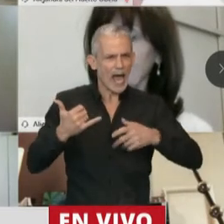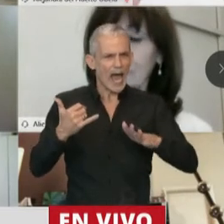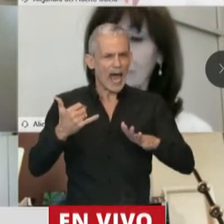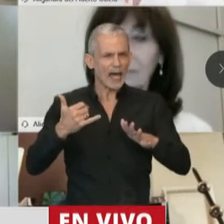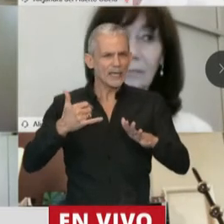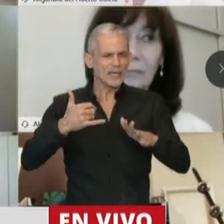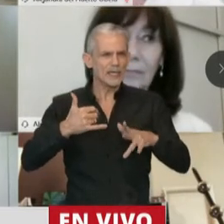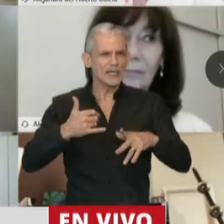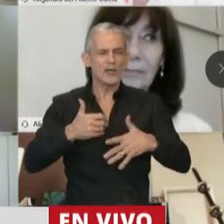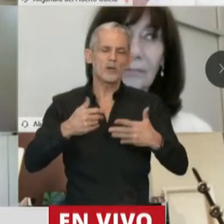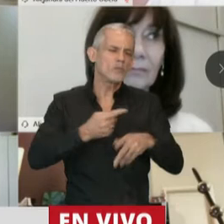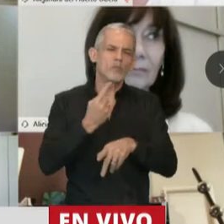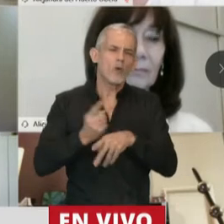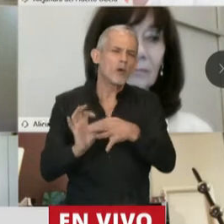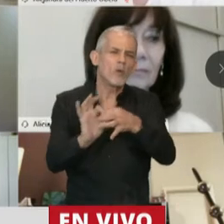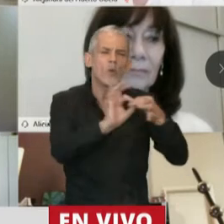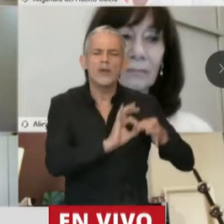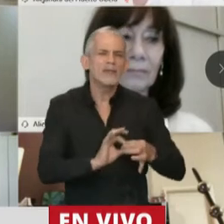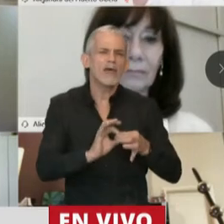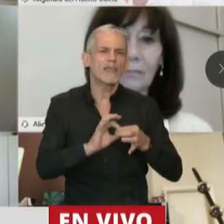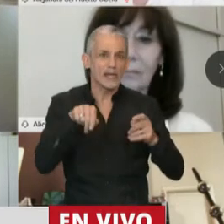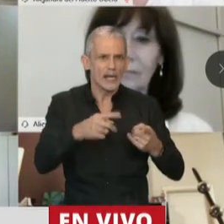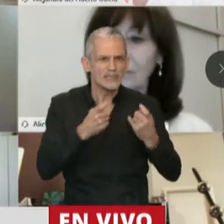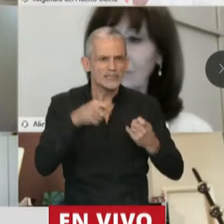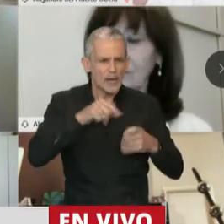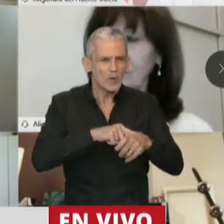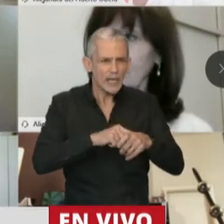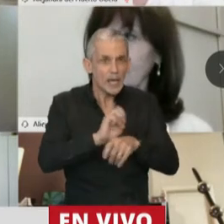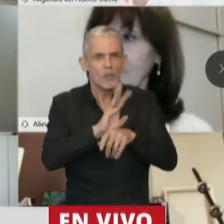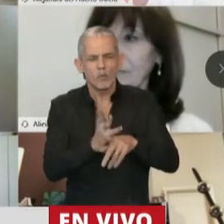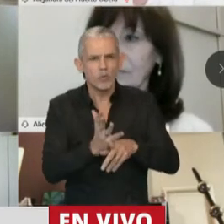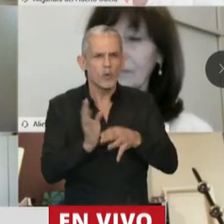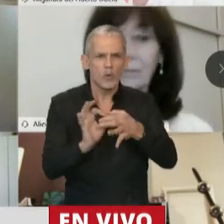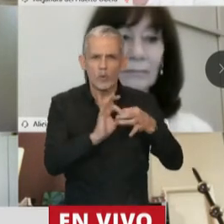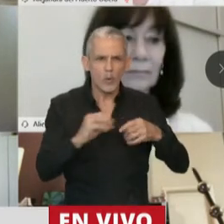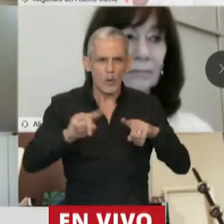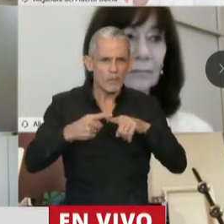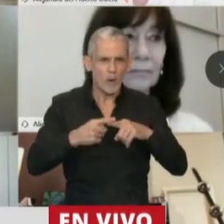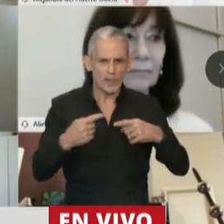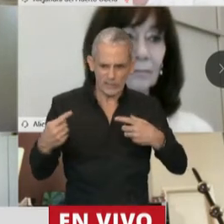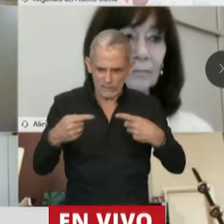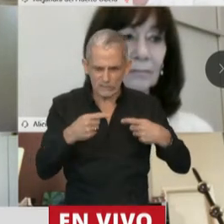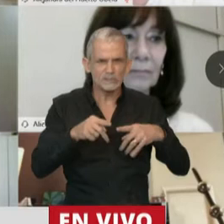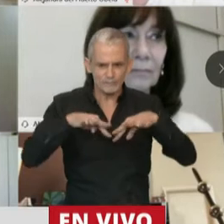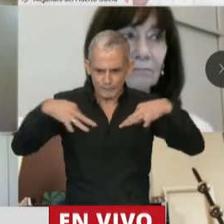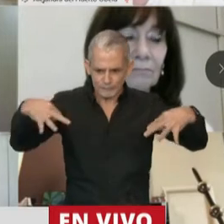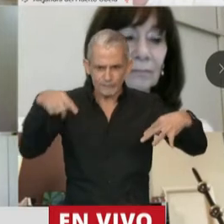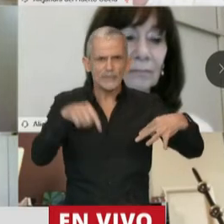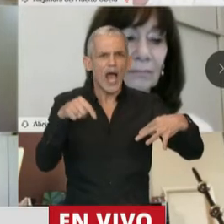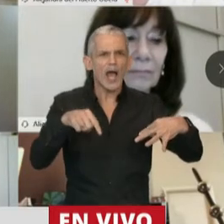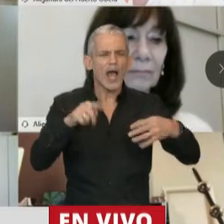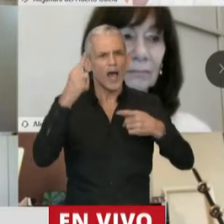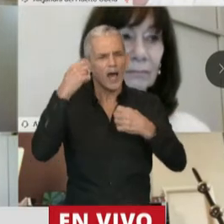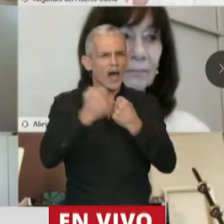posibilidad de unidad nacional tan necesaria en estos tiempos son las que se ponen de acuerdo en el recinto para